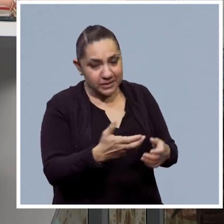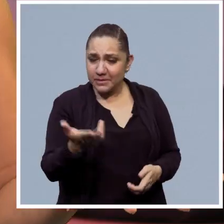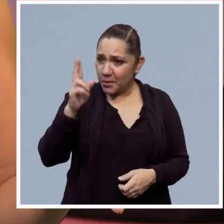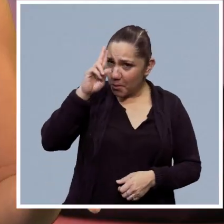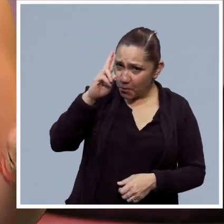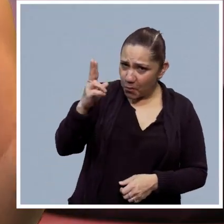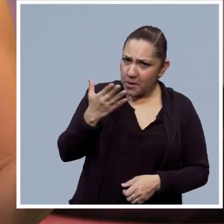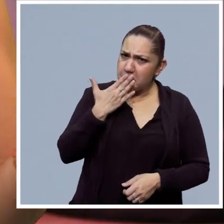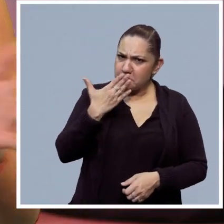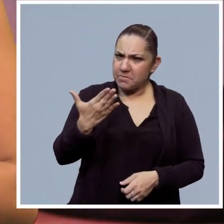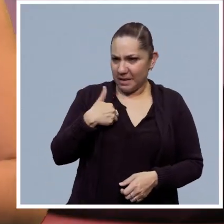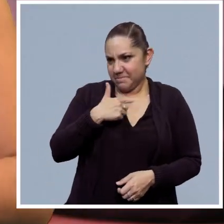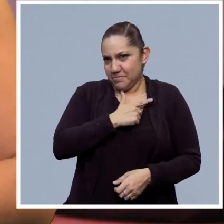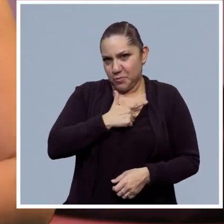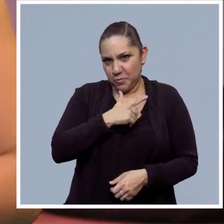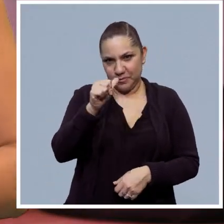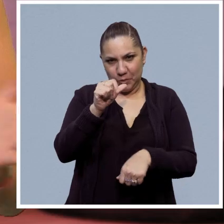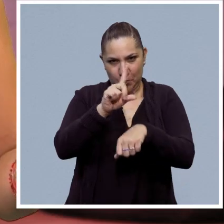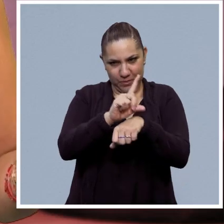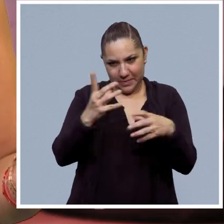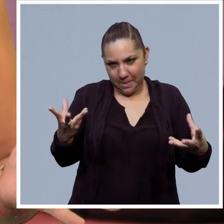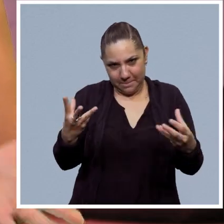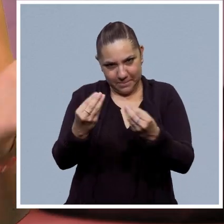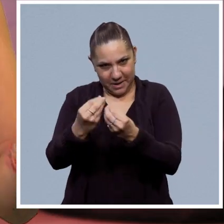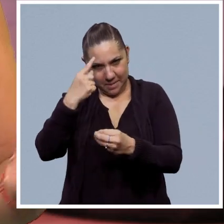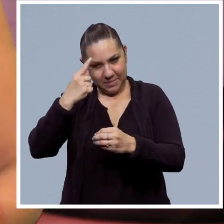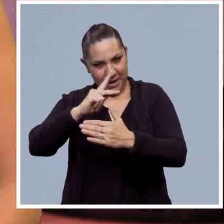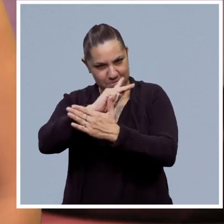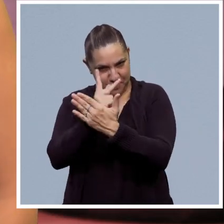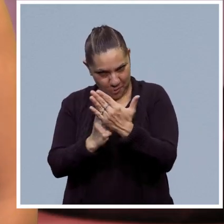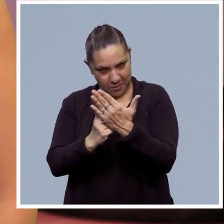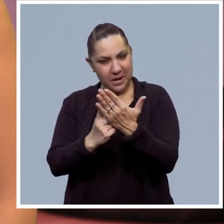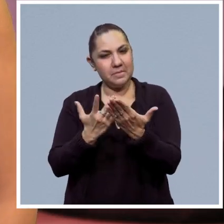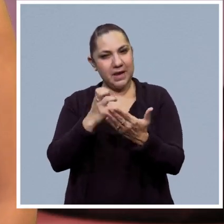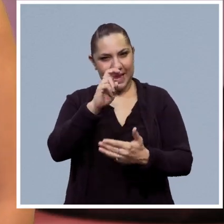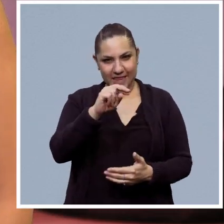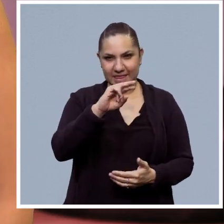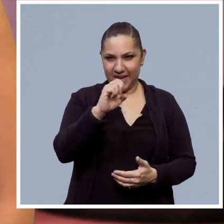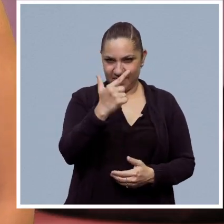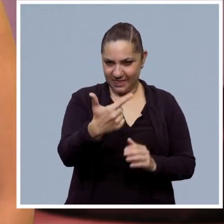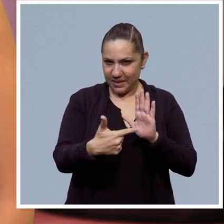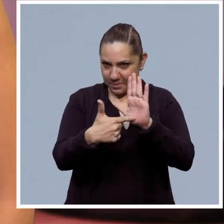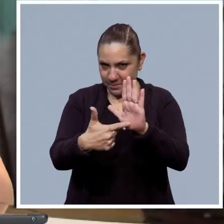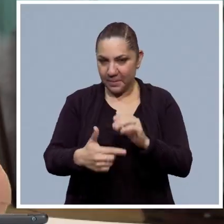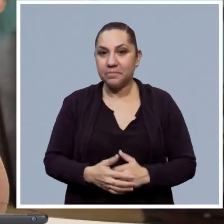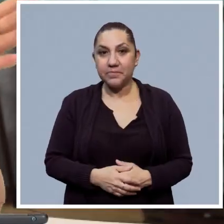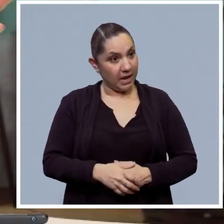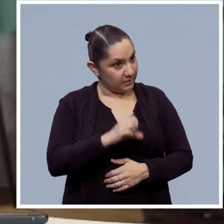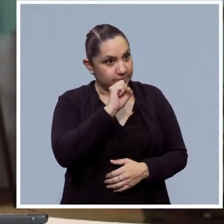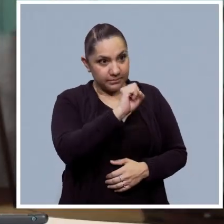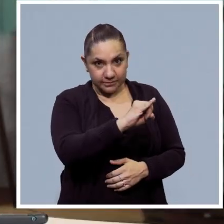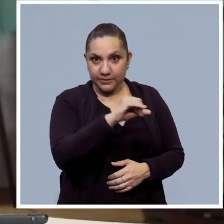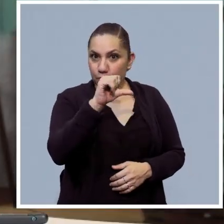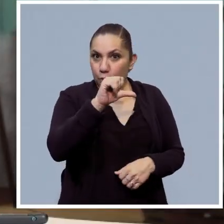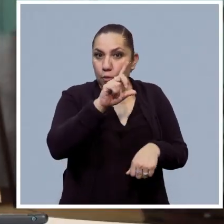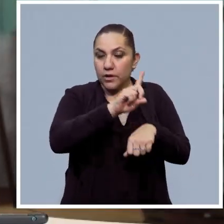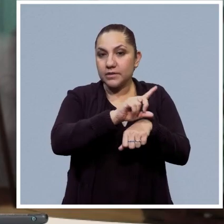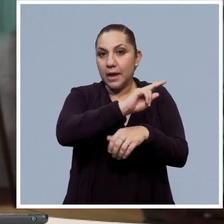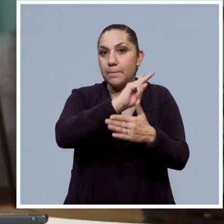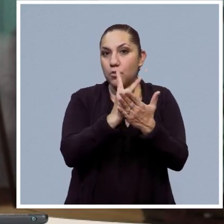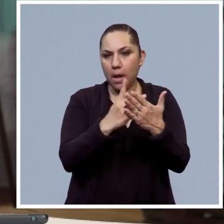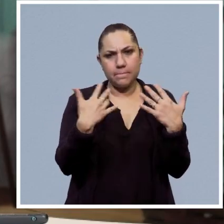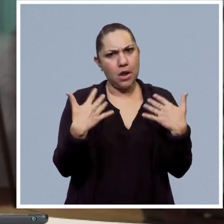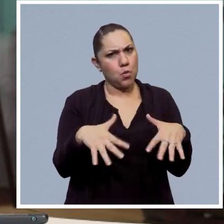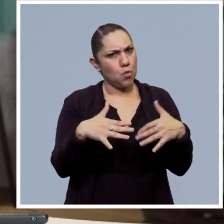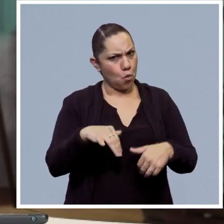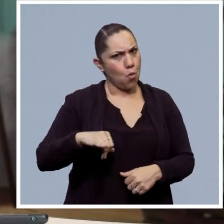estás? Hola Frida, muy bien, muy feliz de saludarte y sobre todo de compartir contigo esta emisión de Entrending. Así es Viri, porque justamente este programa va a ser